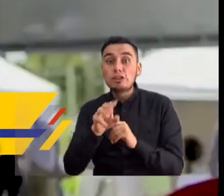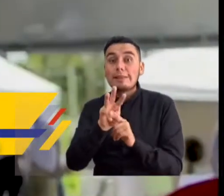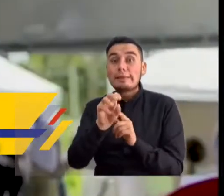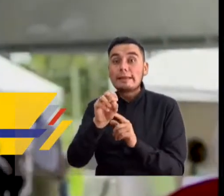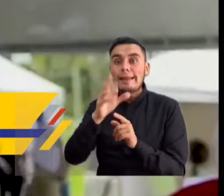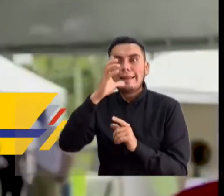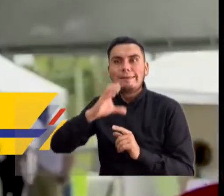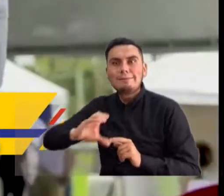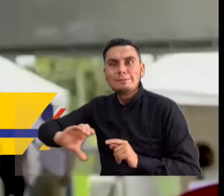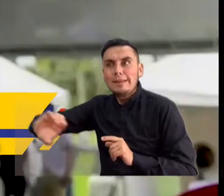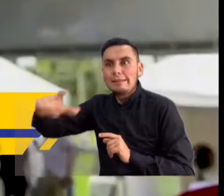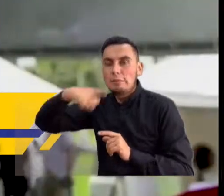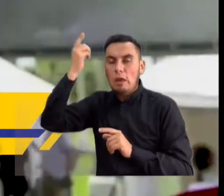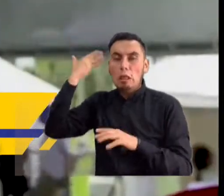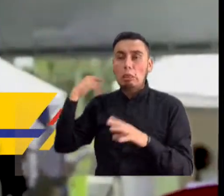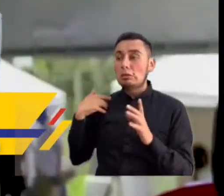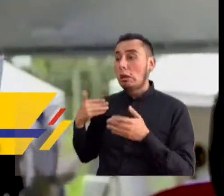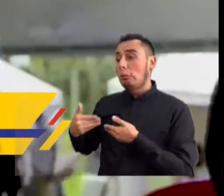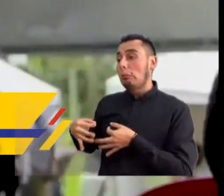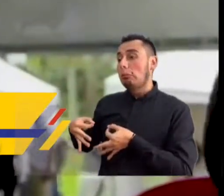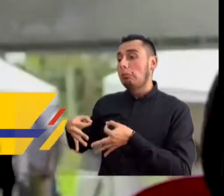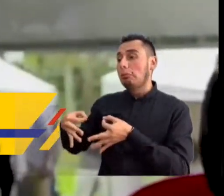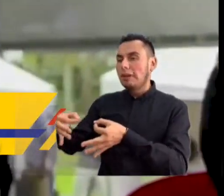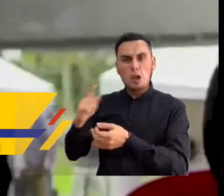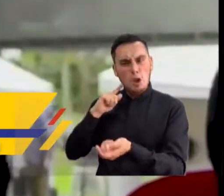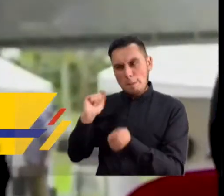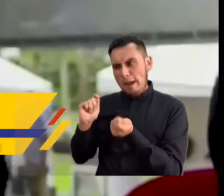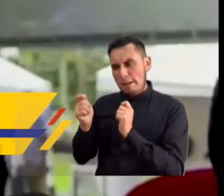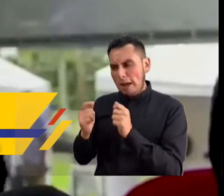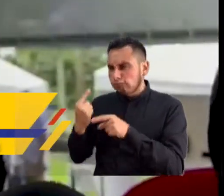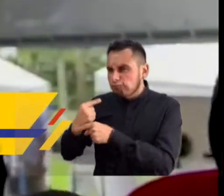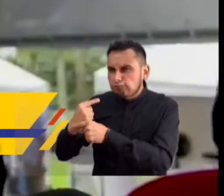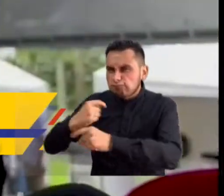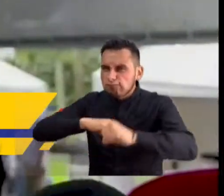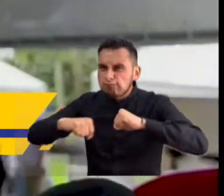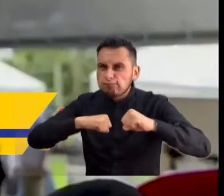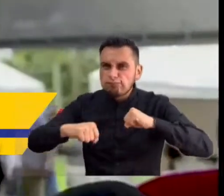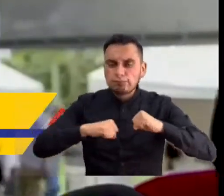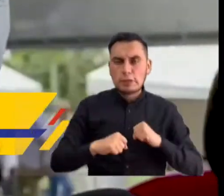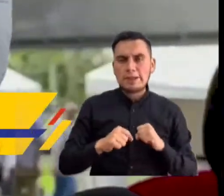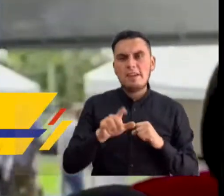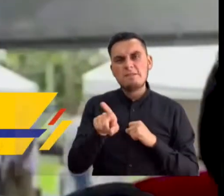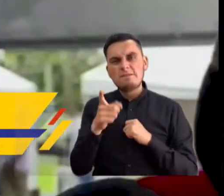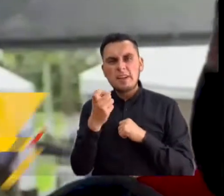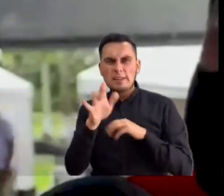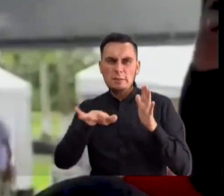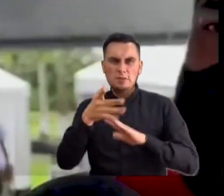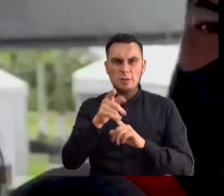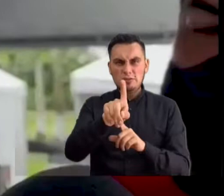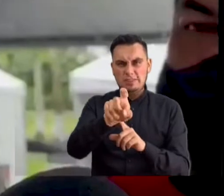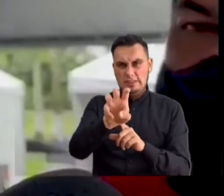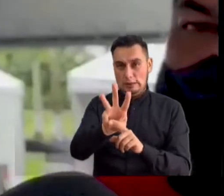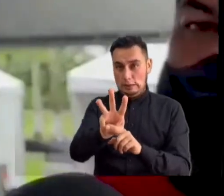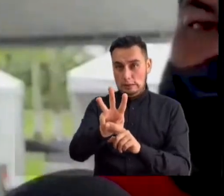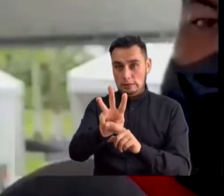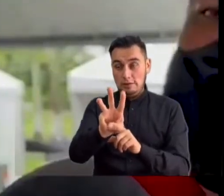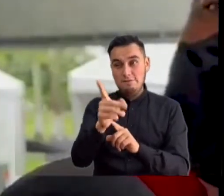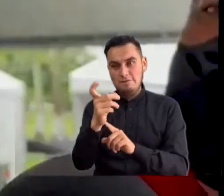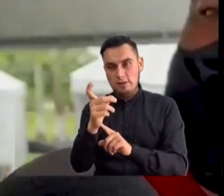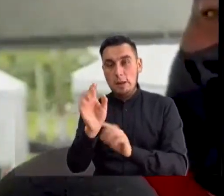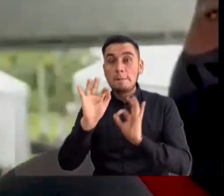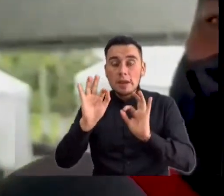30 elefantes blancos que se han dado a la vida aquí en el departamento. Quedan alrededor de 63